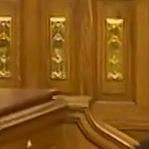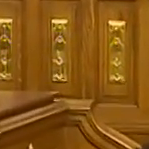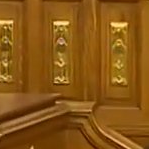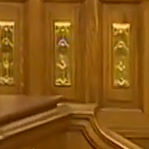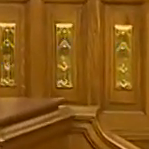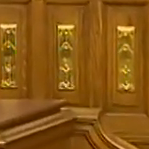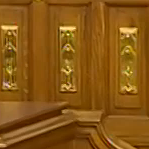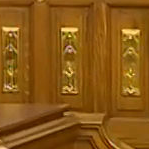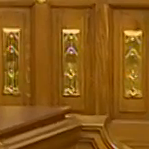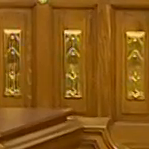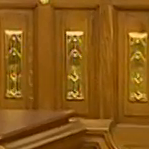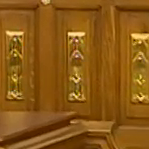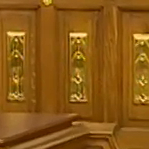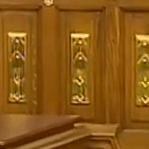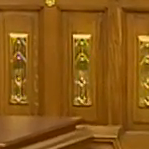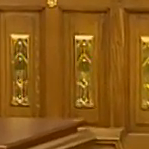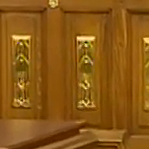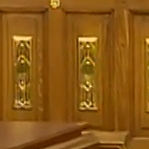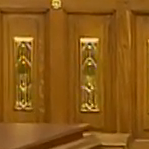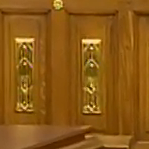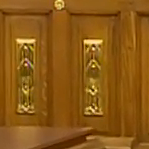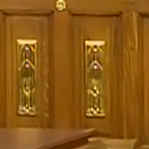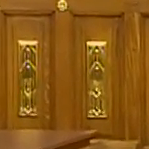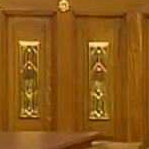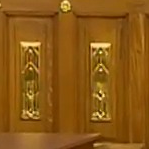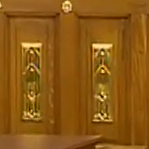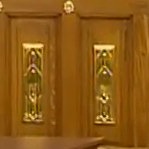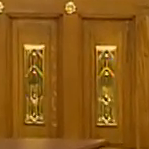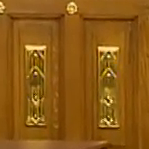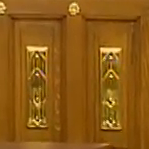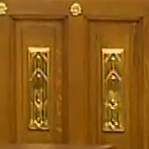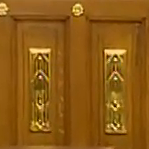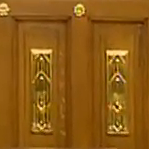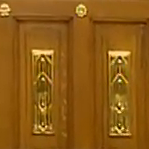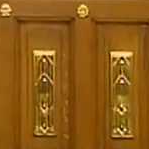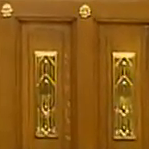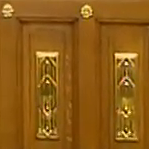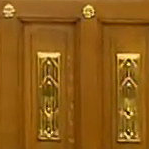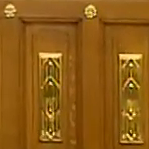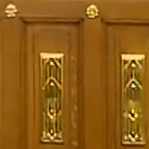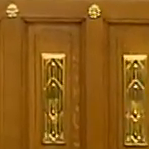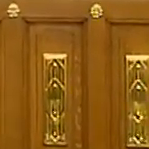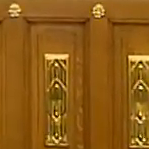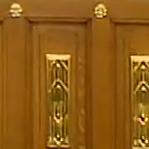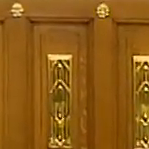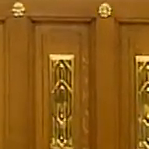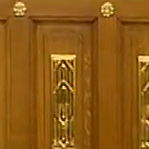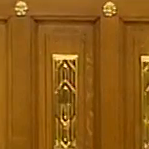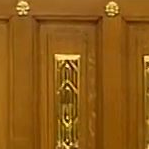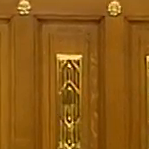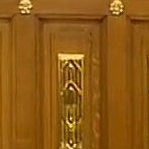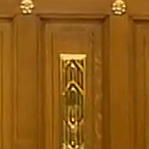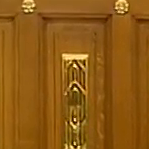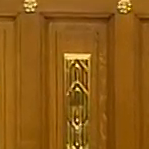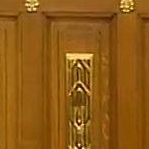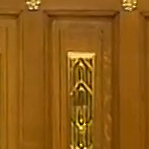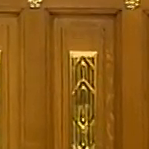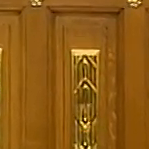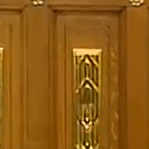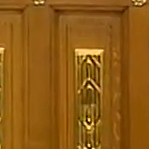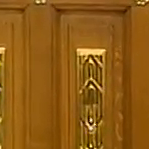entero. La entrega de canaimas y colección bicentenaria para promover la cultura de la lectura en nuestros niños y el amor a nuestra patria.